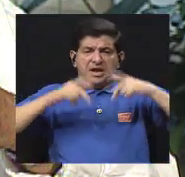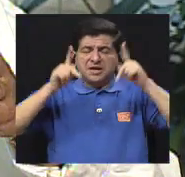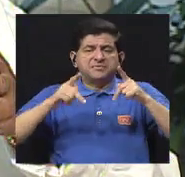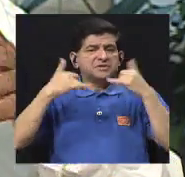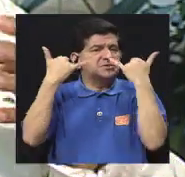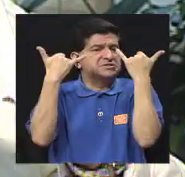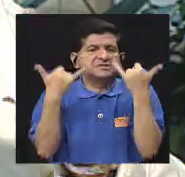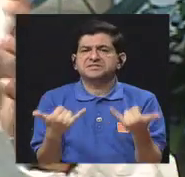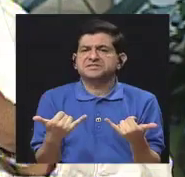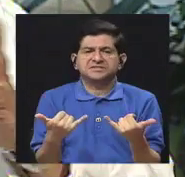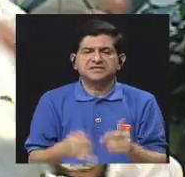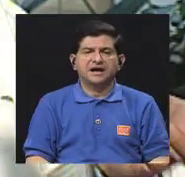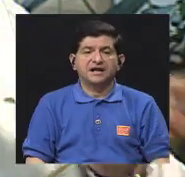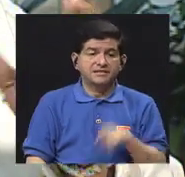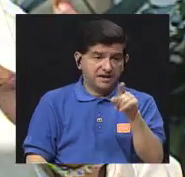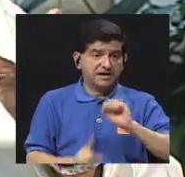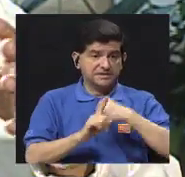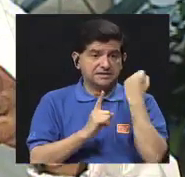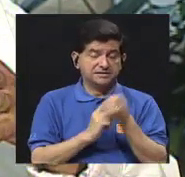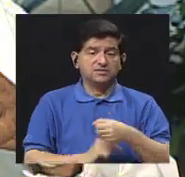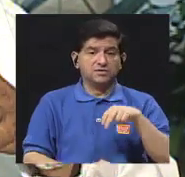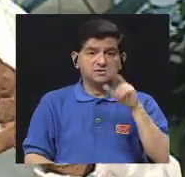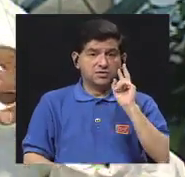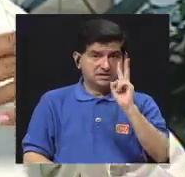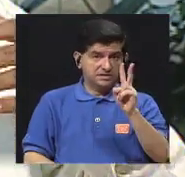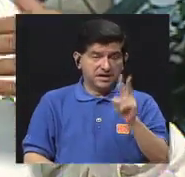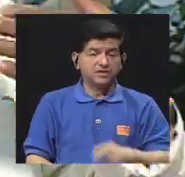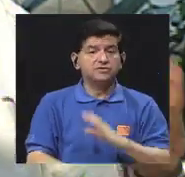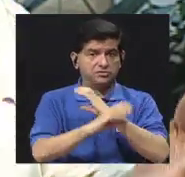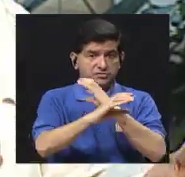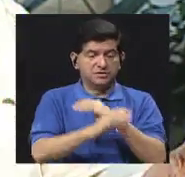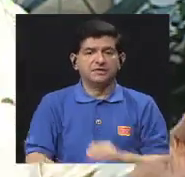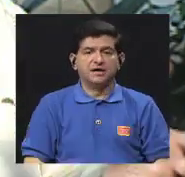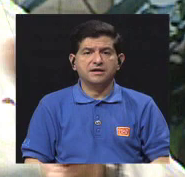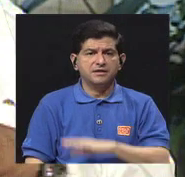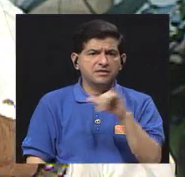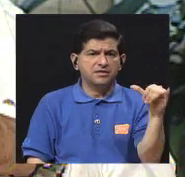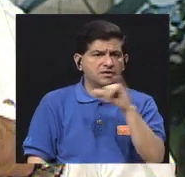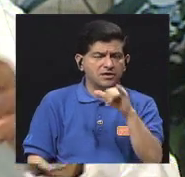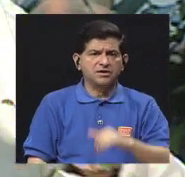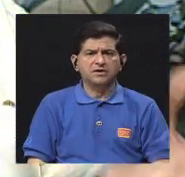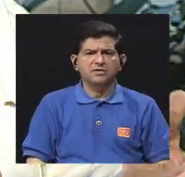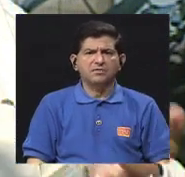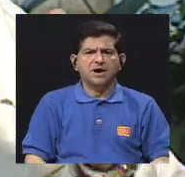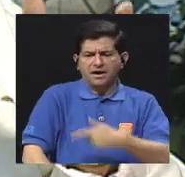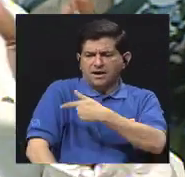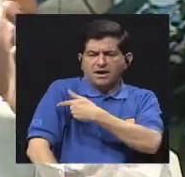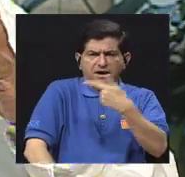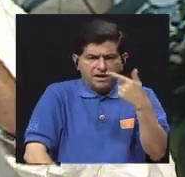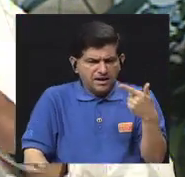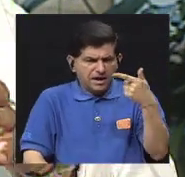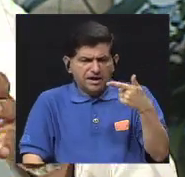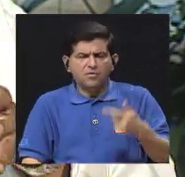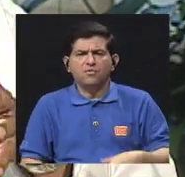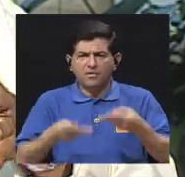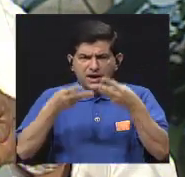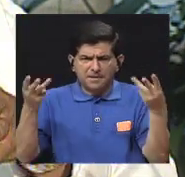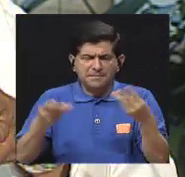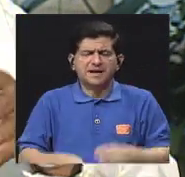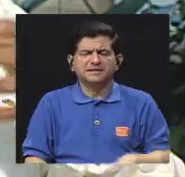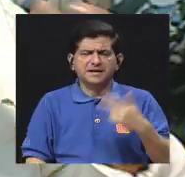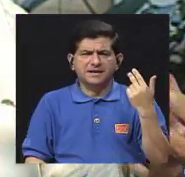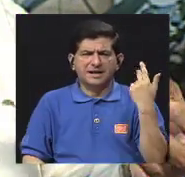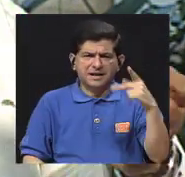¿verdad? Entonces, cuidarnos de esos dos extremos, igual cómo se desechan las agujas, los materiales